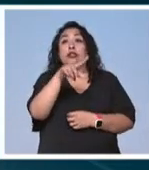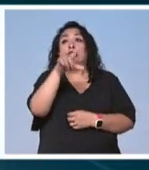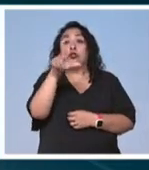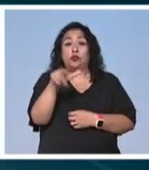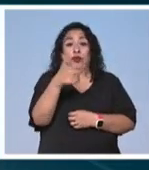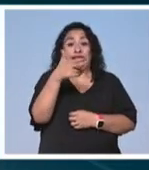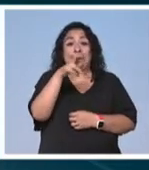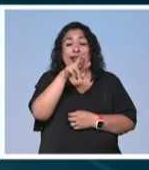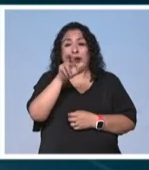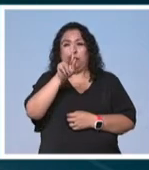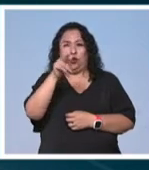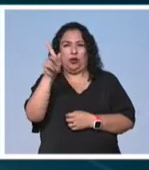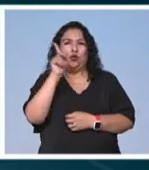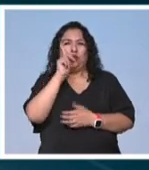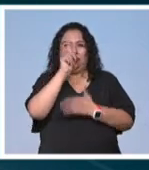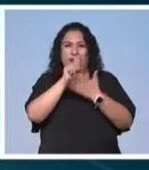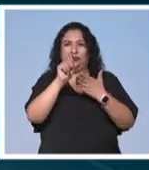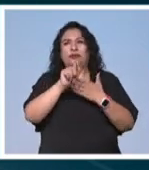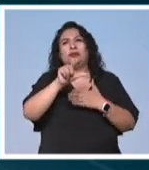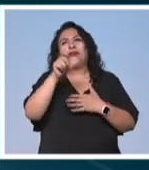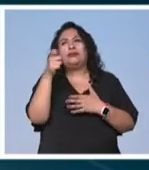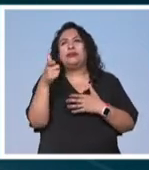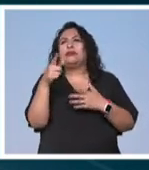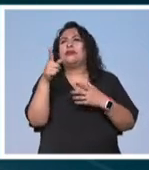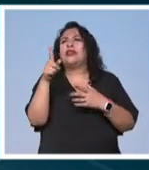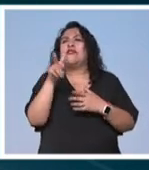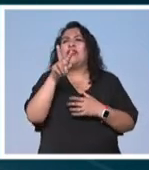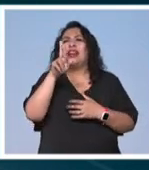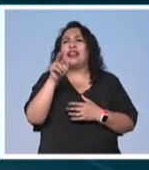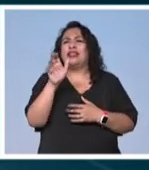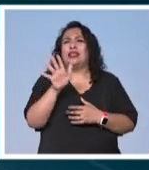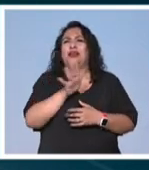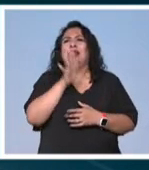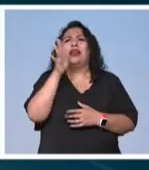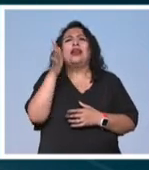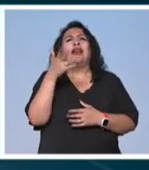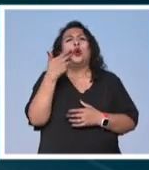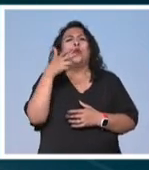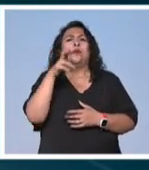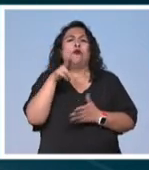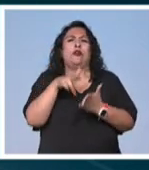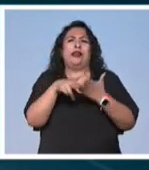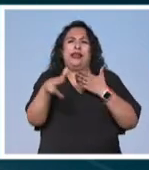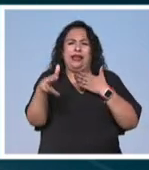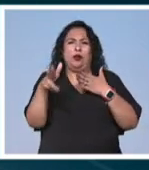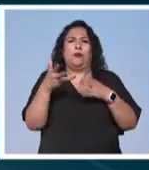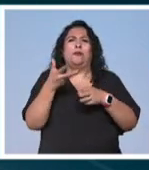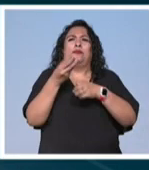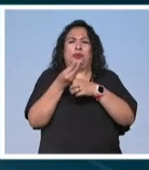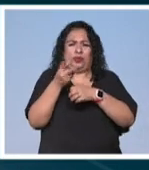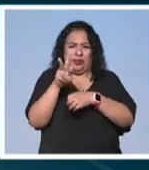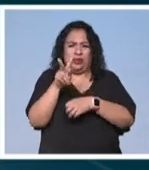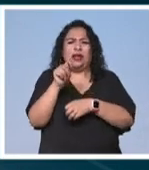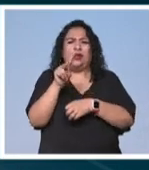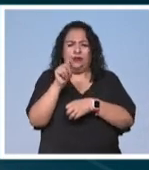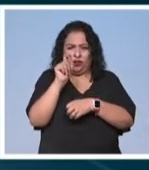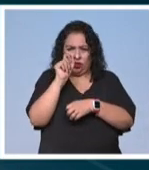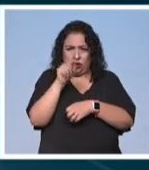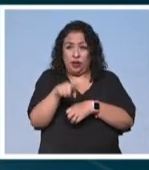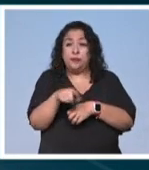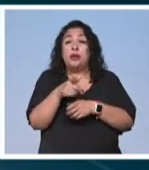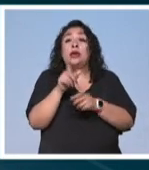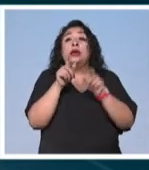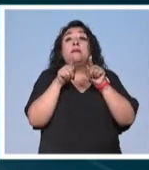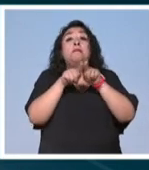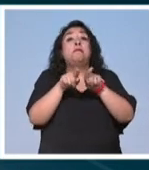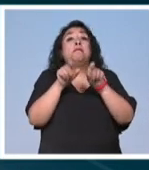de Harry Potter la escritora escribió Una vacante imprevista novela de humor negro que tuvo su adaptación televisiva A